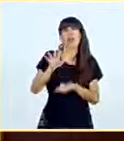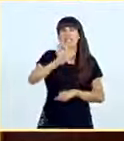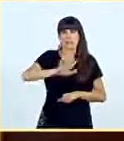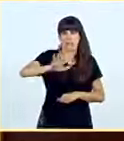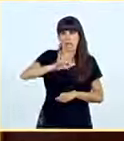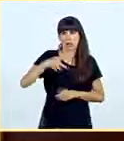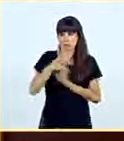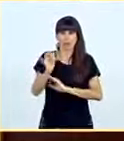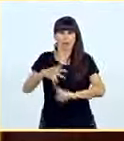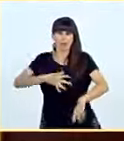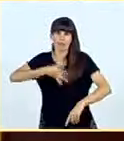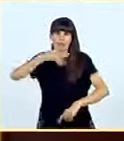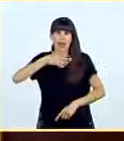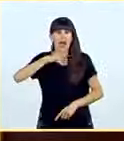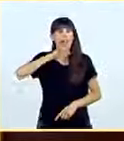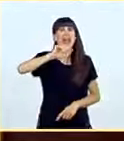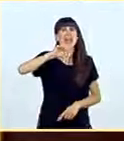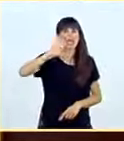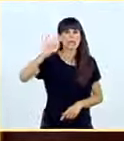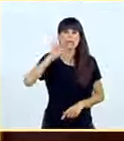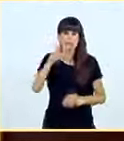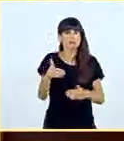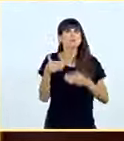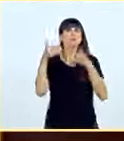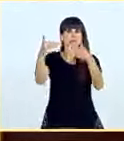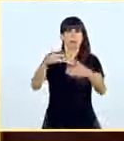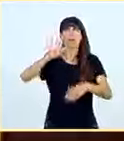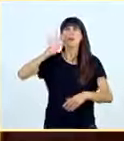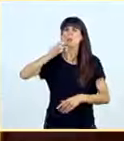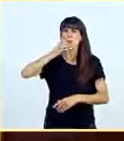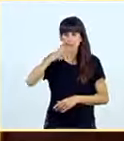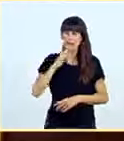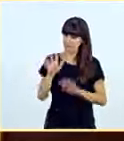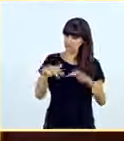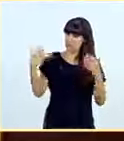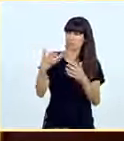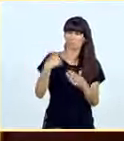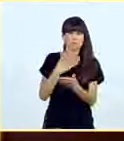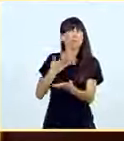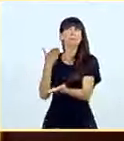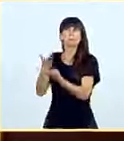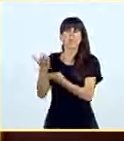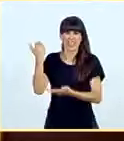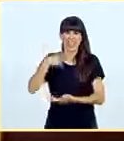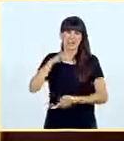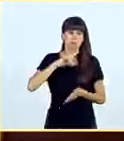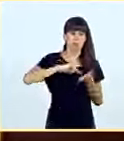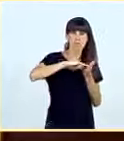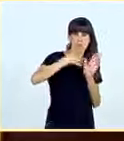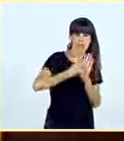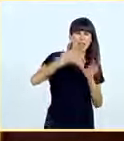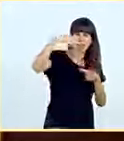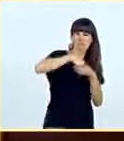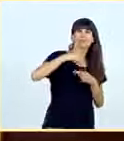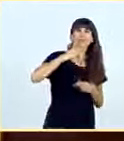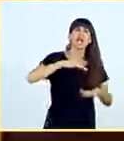Ahora que los ERTE se han prorrogado, a medida que a nosotros nos parece muy bien, lo pedimos en esta Cámara y también nosotros lo incluimos en nuestro proyecto de Activamos España,